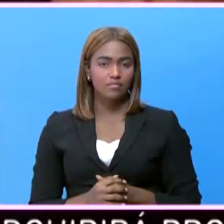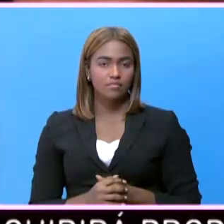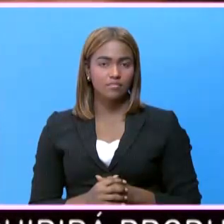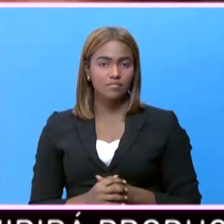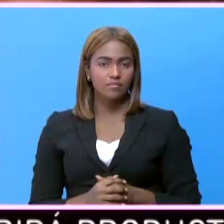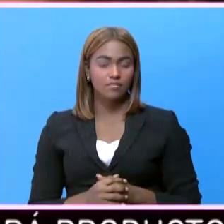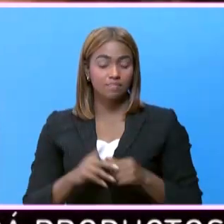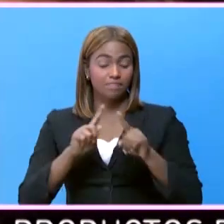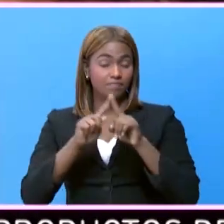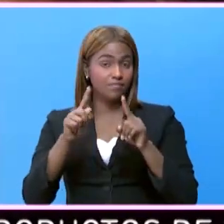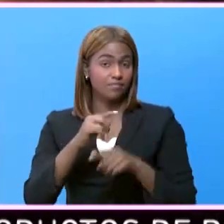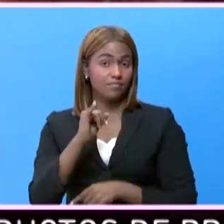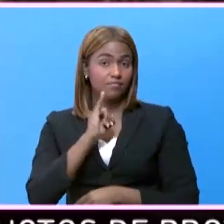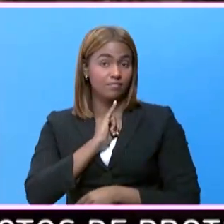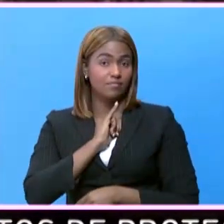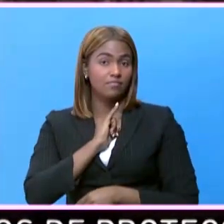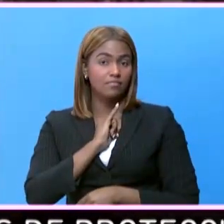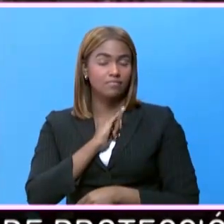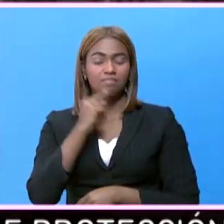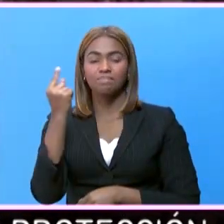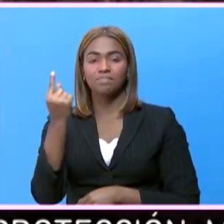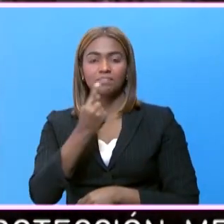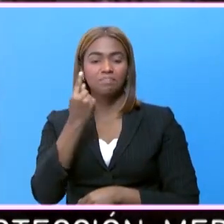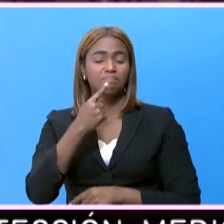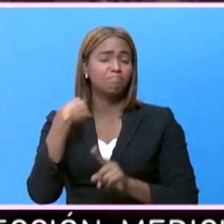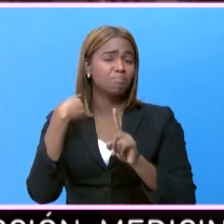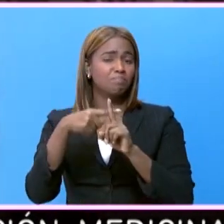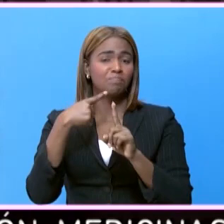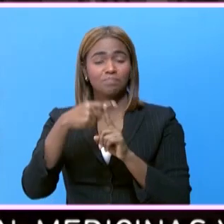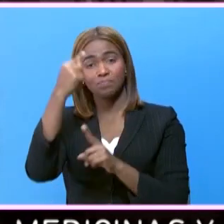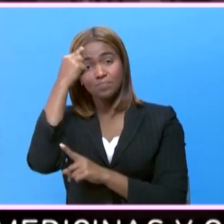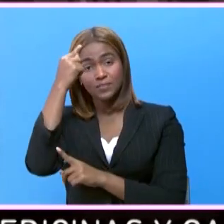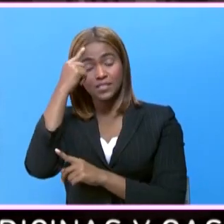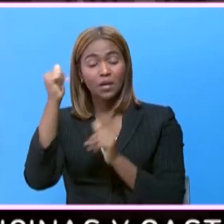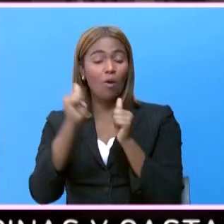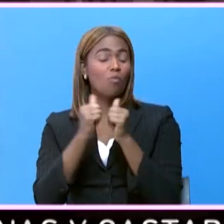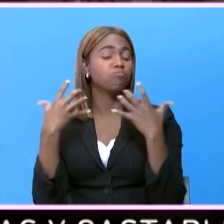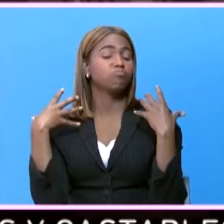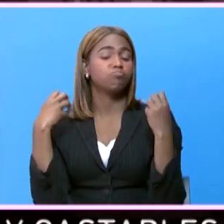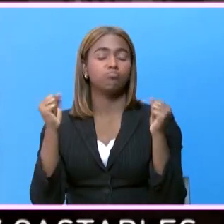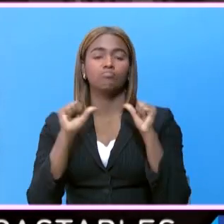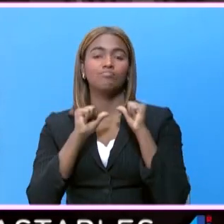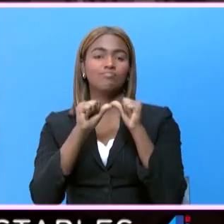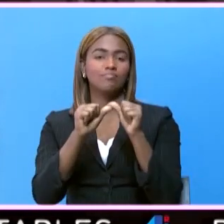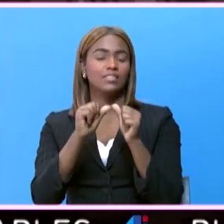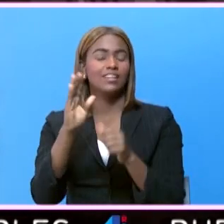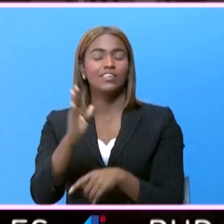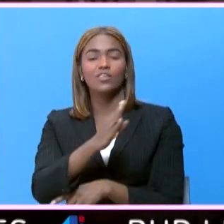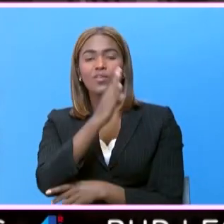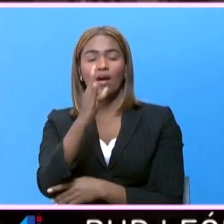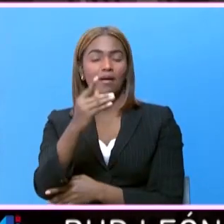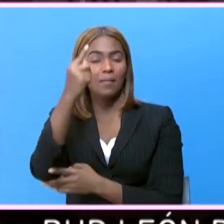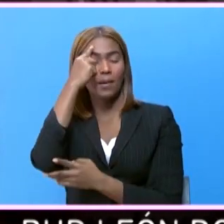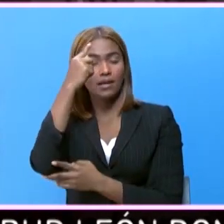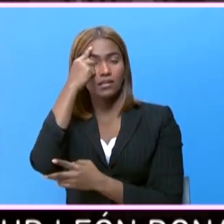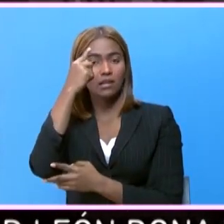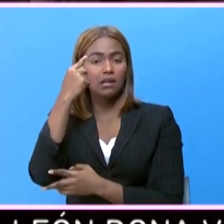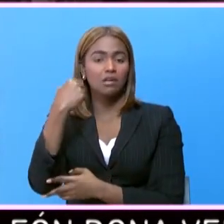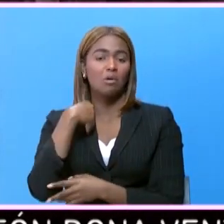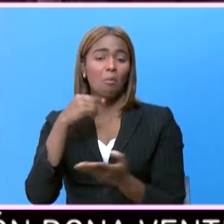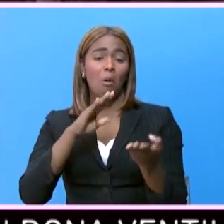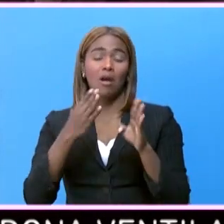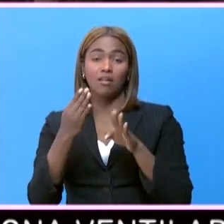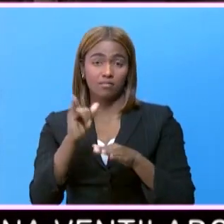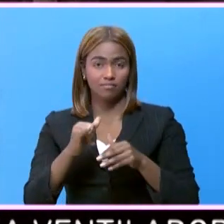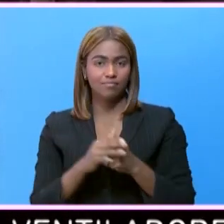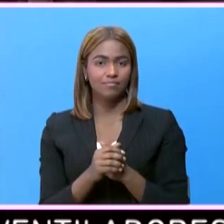Pero yo, siempre positiva, con mi misma fuerza, nunca pensé morirme de eso.